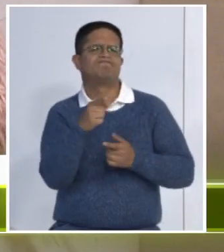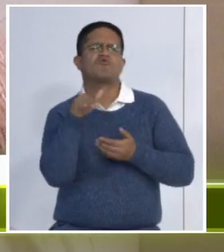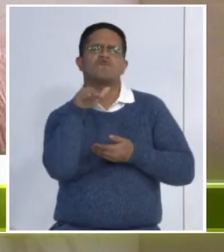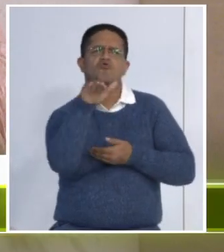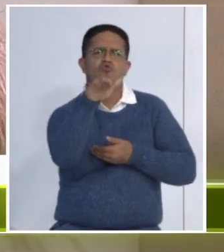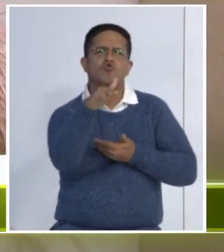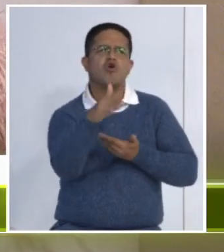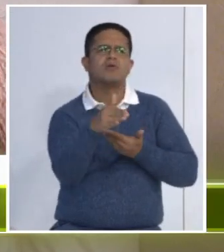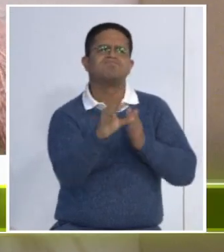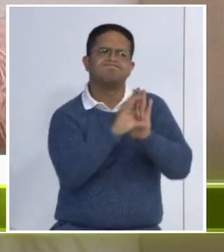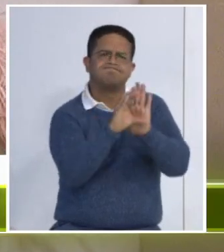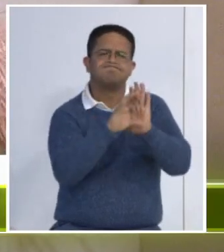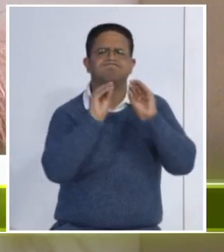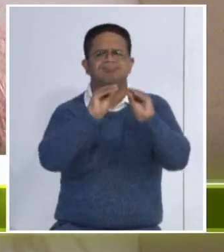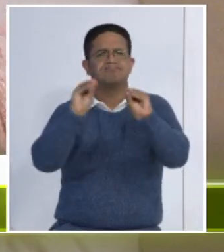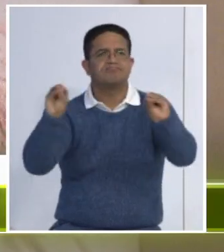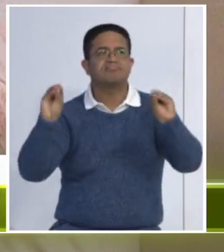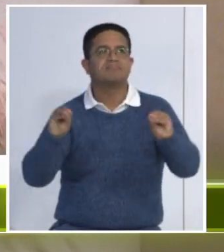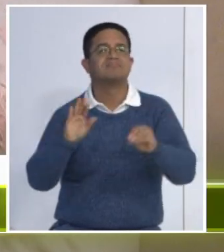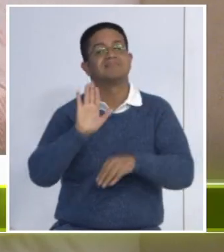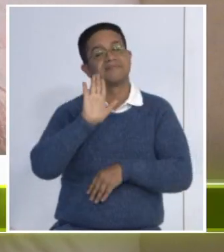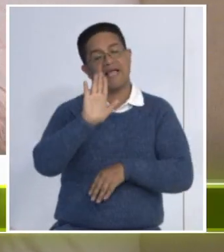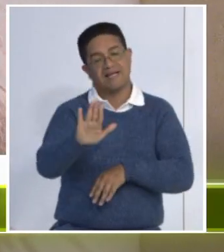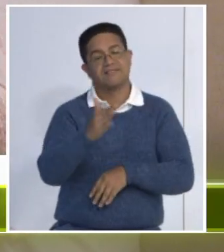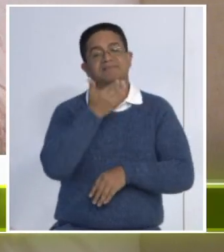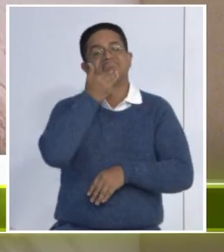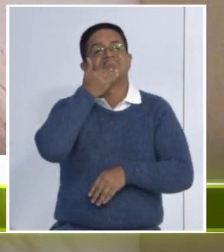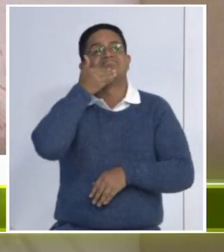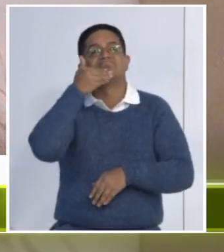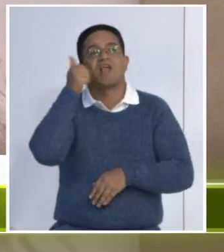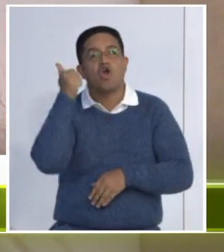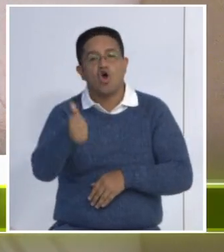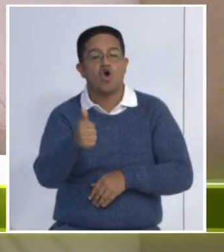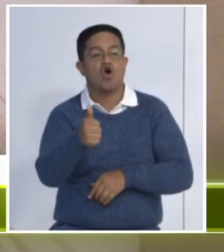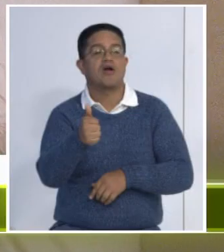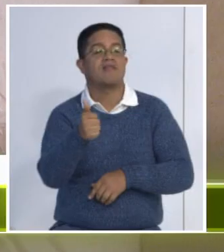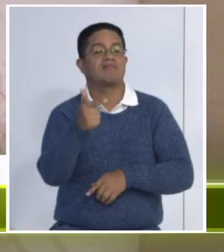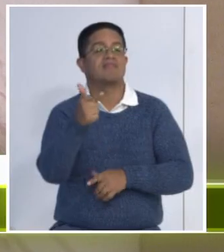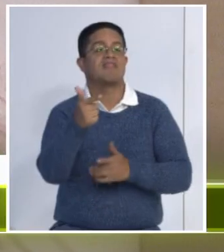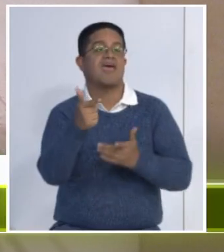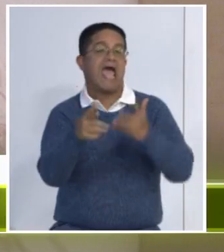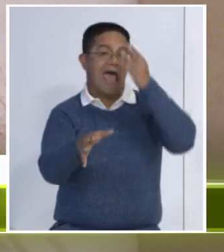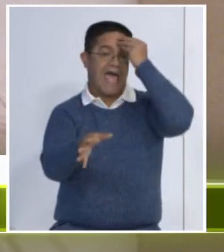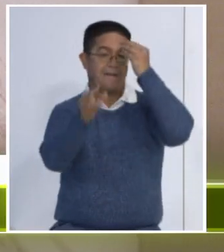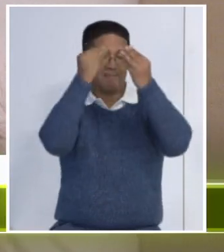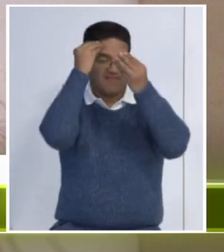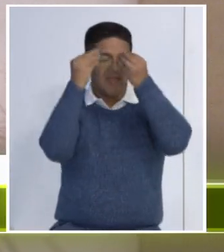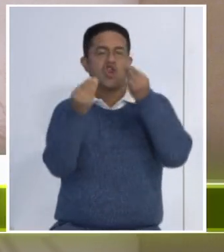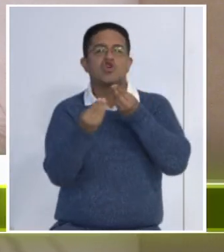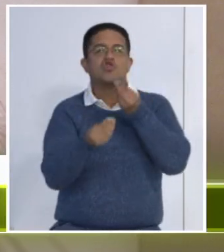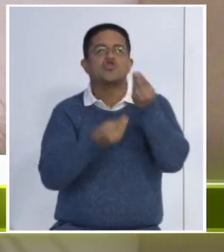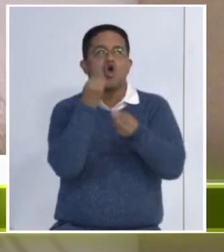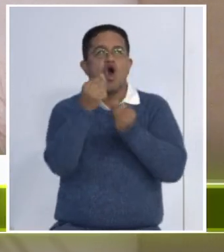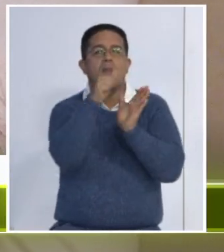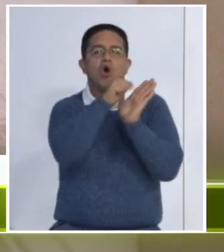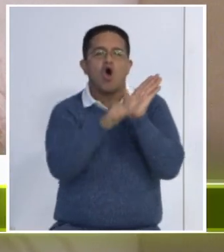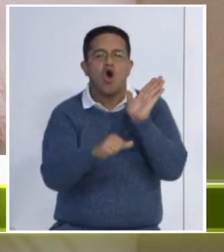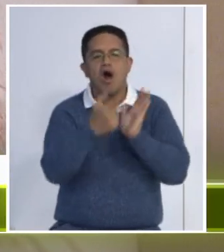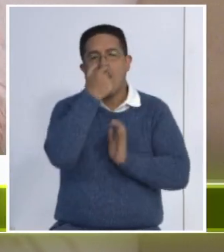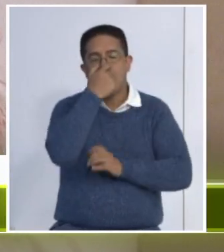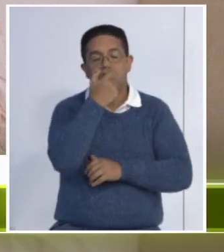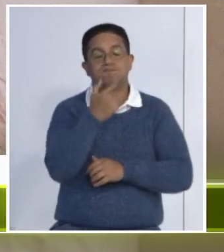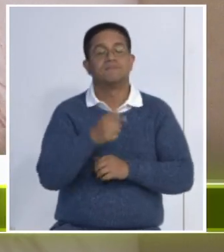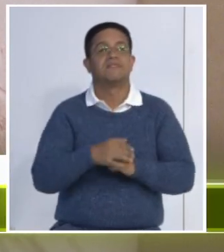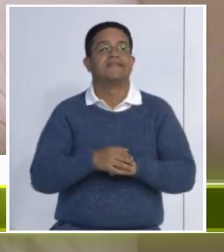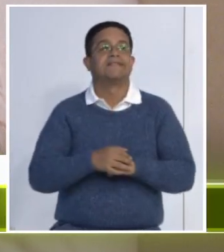es la forma más real de aproximarnos a los procesos quirúrgicos en pacientes vivos. Razón por